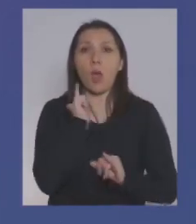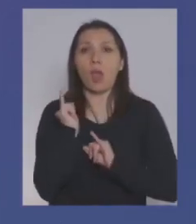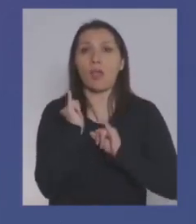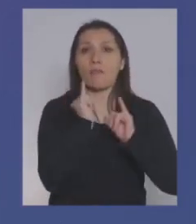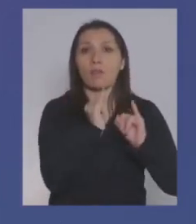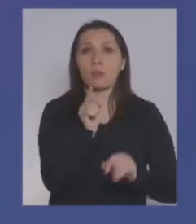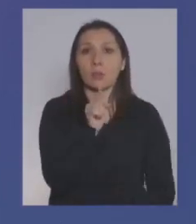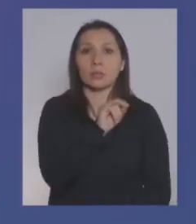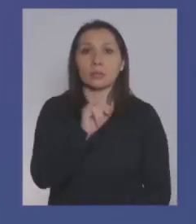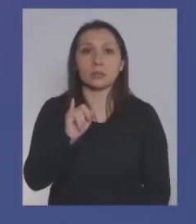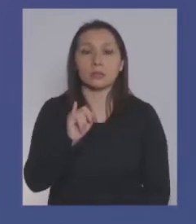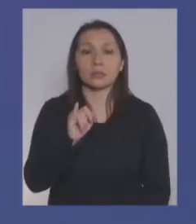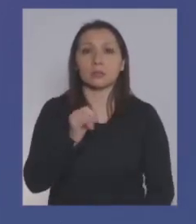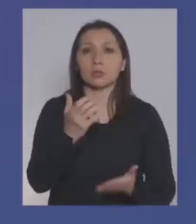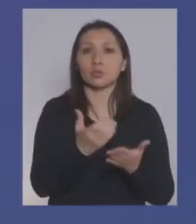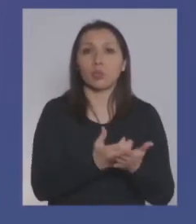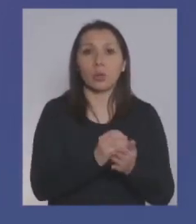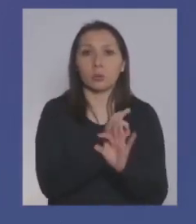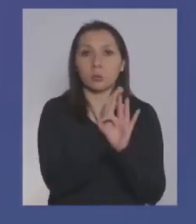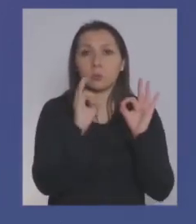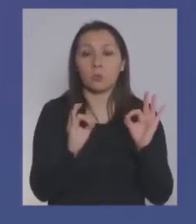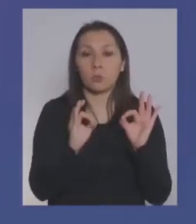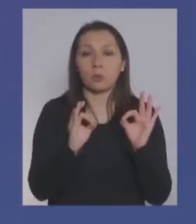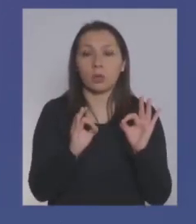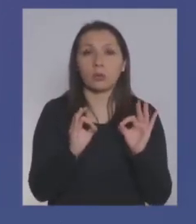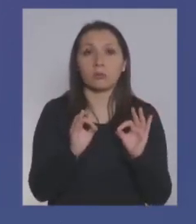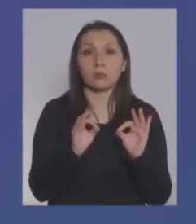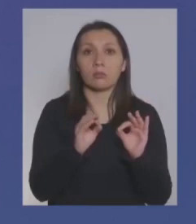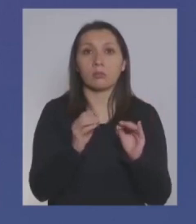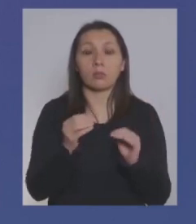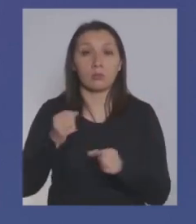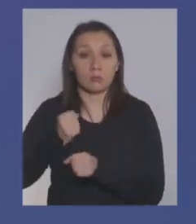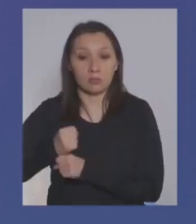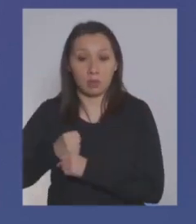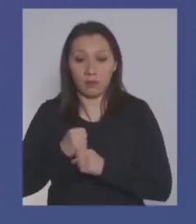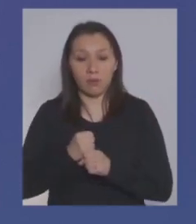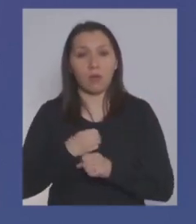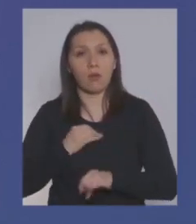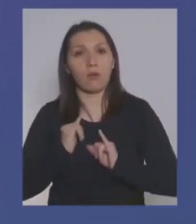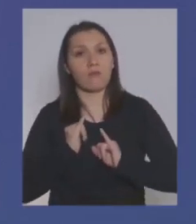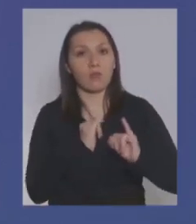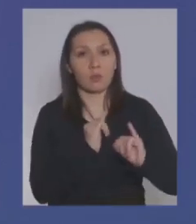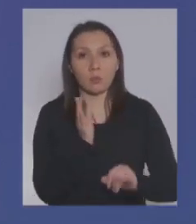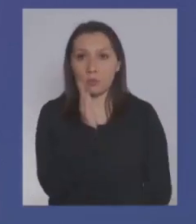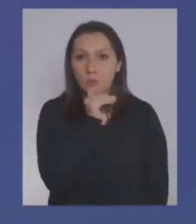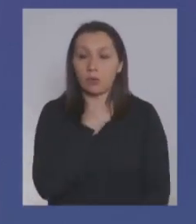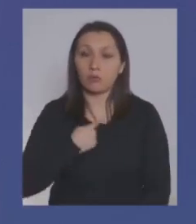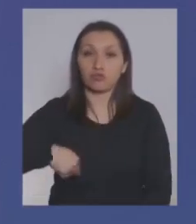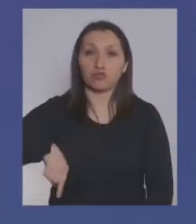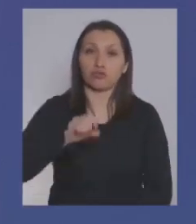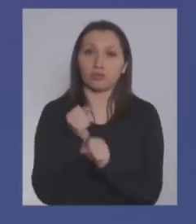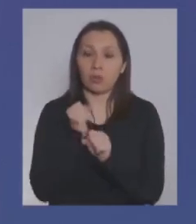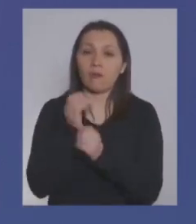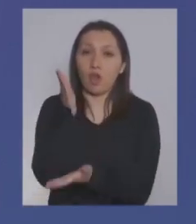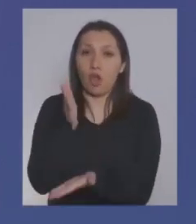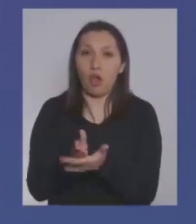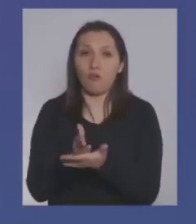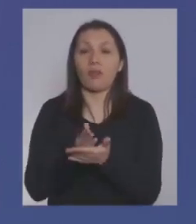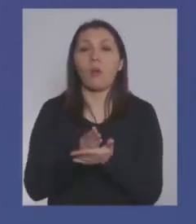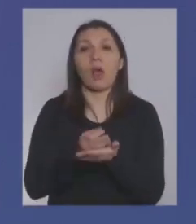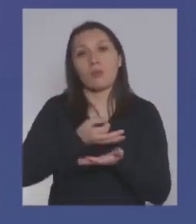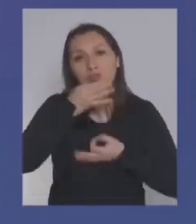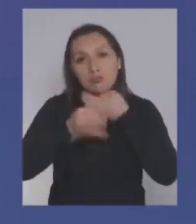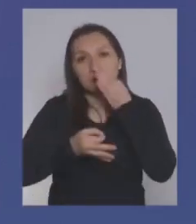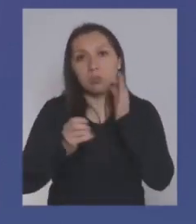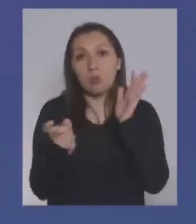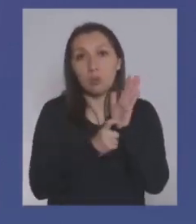impuestos internos de esos ingresos y ellos tampoco informan. Los propios trabajadores, pese a que todos los tíneros tenemos la obligación de hacer una declaración